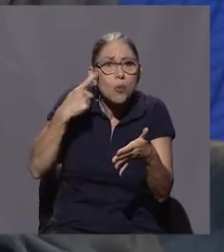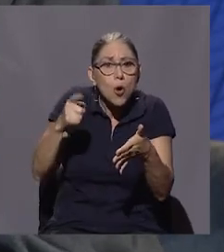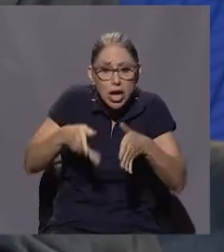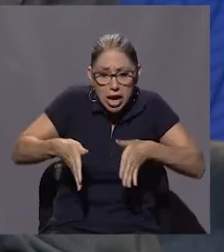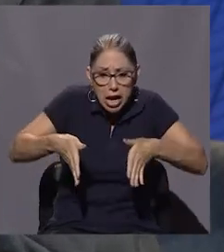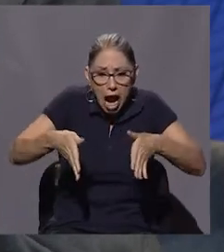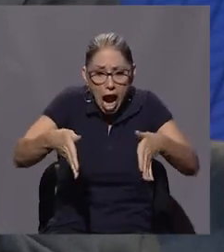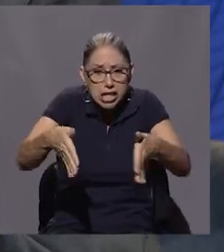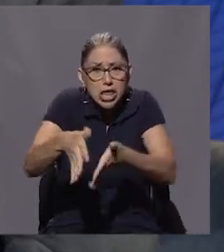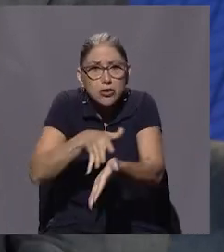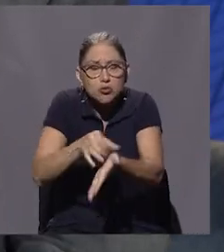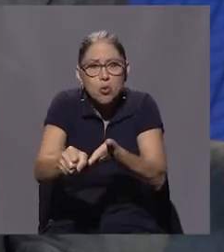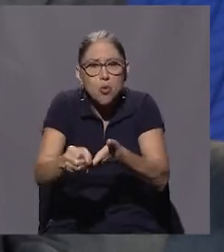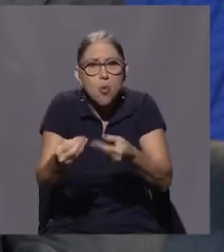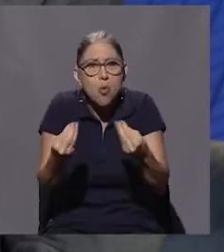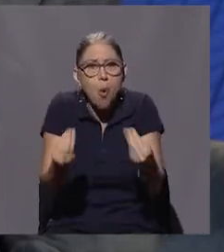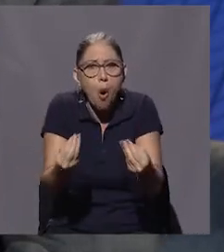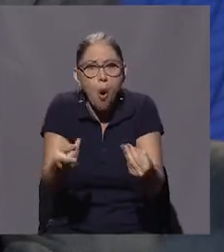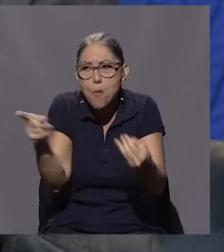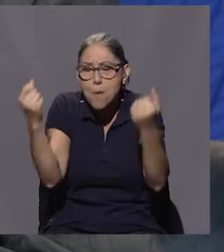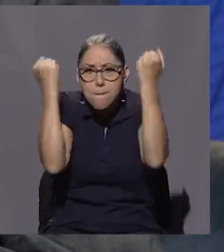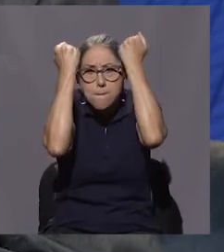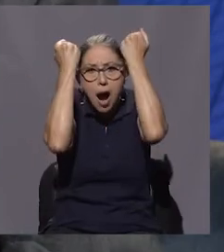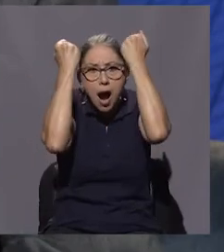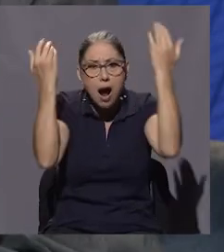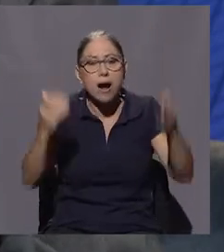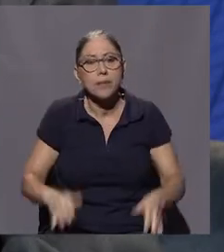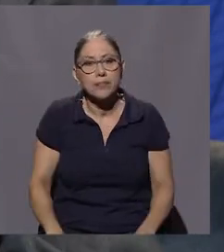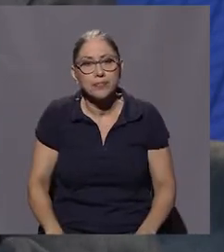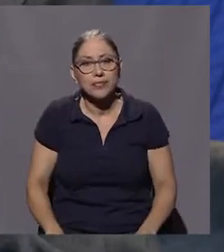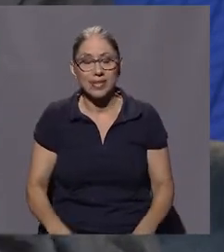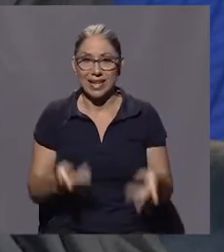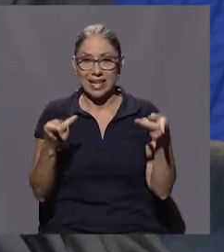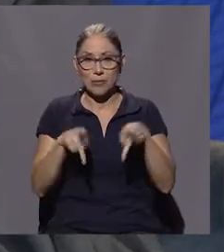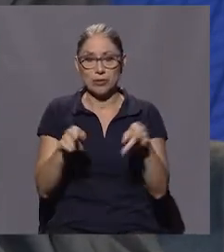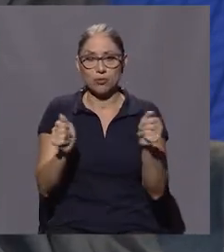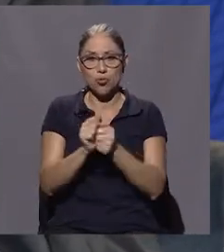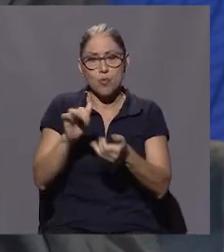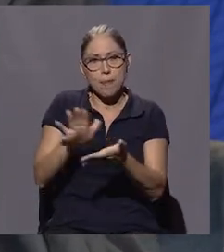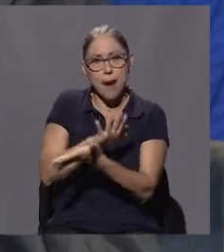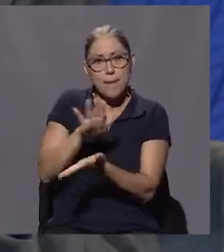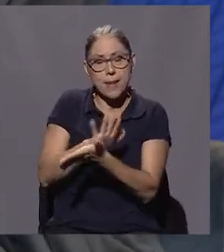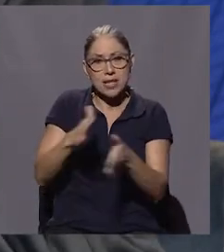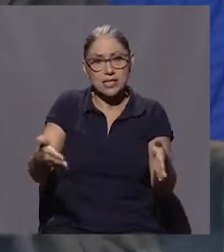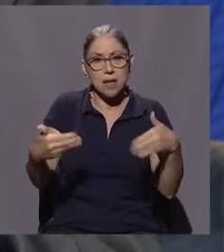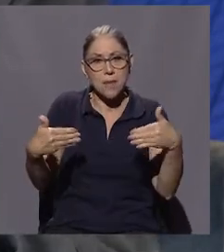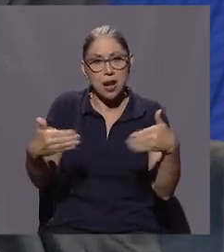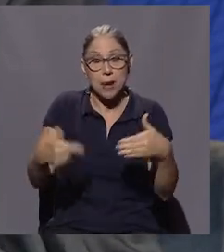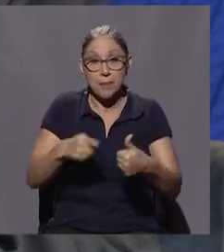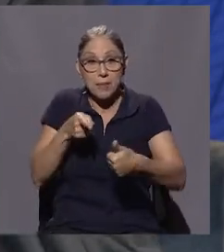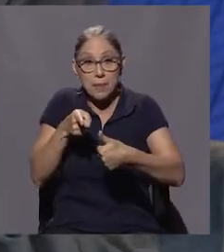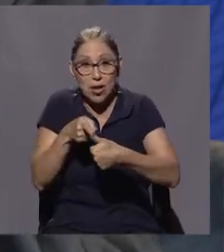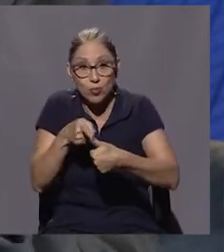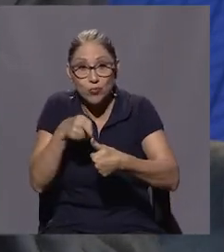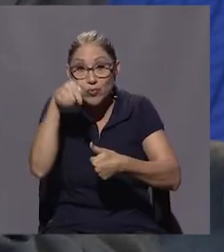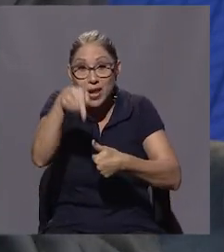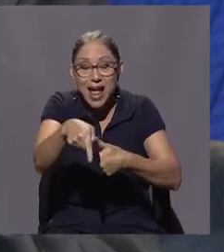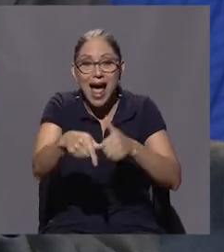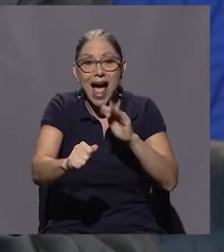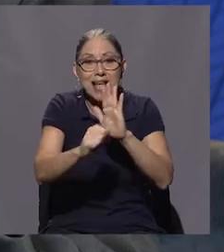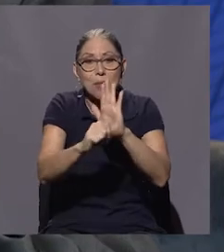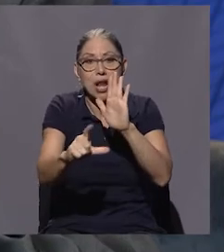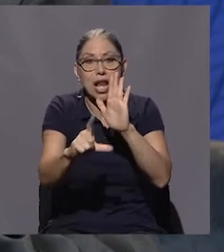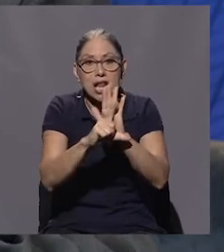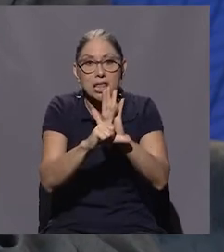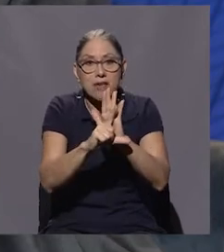Bueno, ese tipo de cosas, ¿qué pasa? En los papeles de Panamá, yo lo que digo es esto. Primero, hay una comisión en la